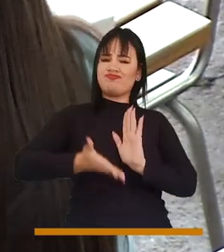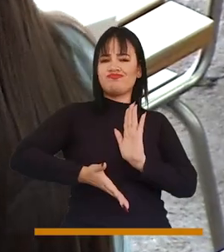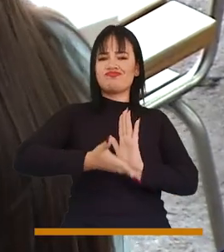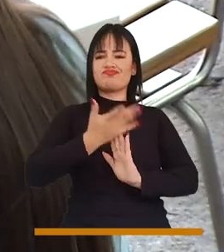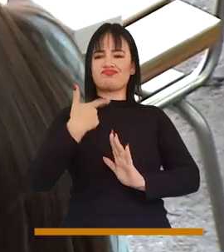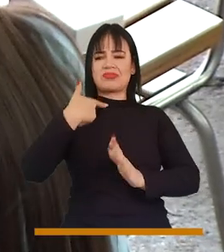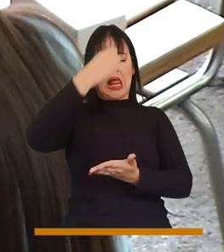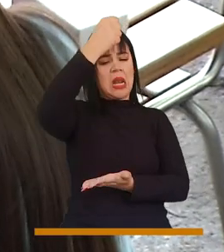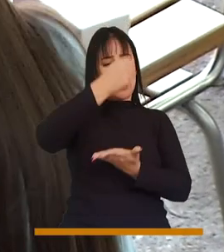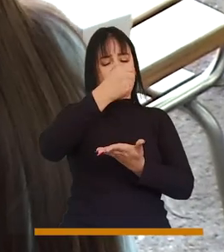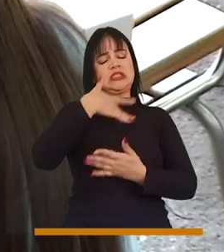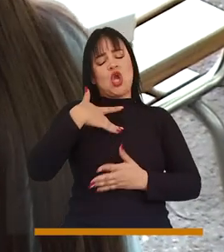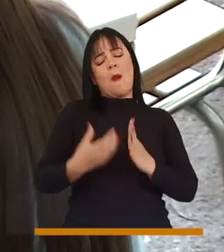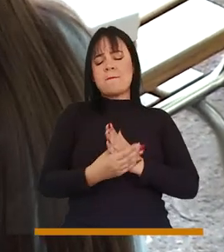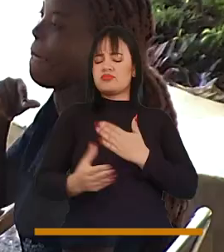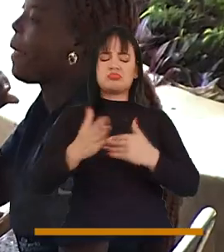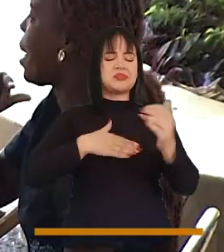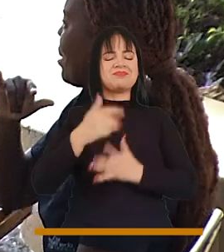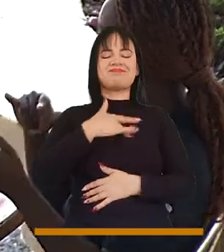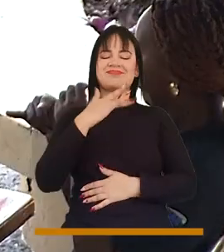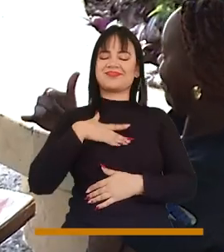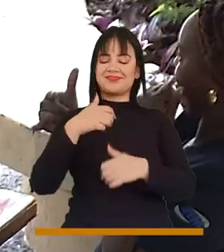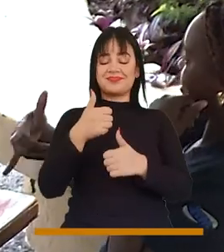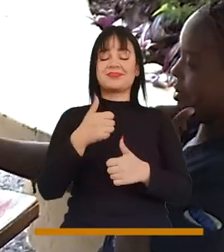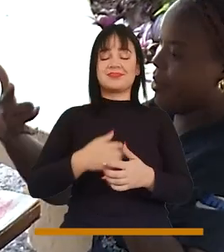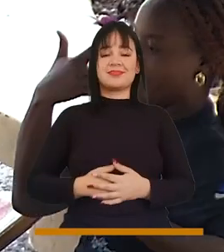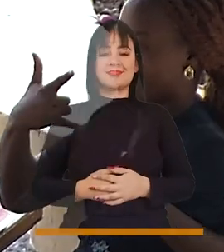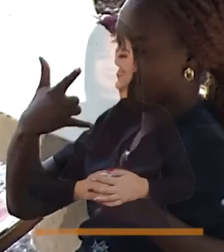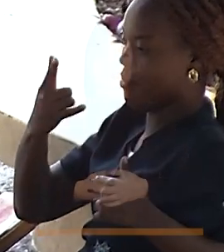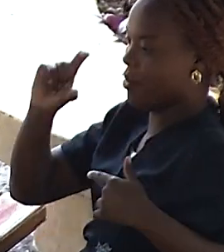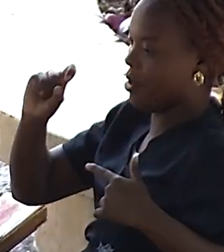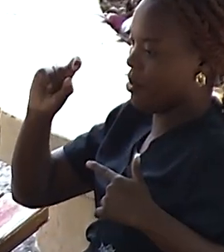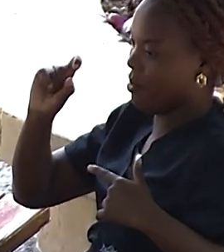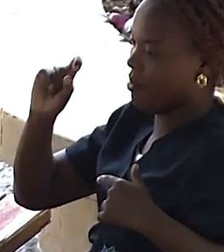mejor para uno con escasos recursos y me siento muy bien, la verdad.